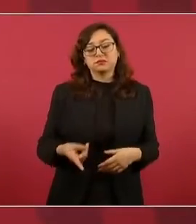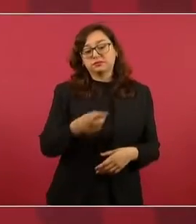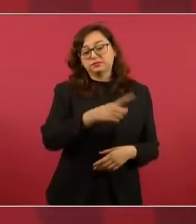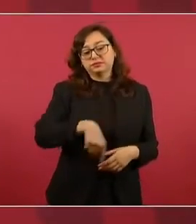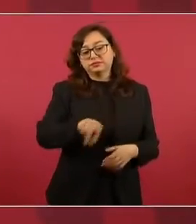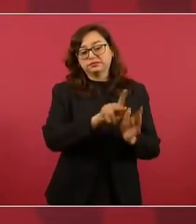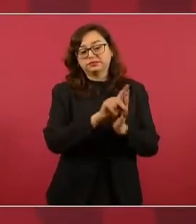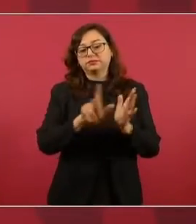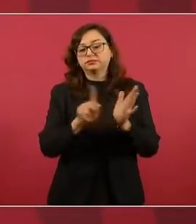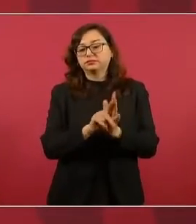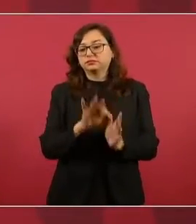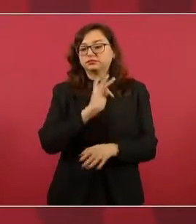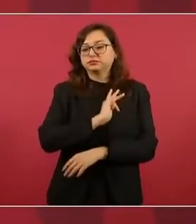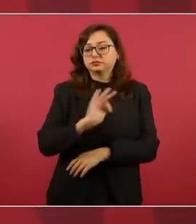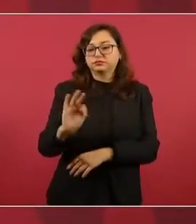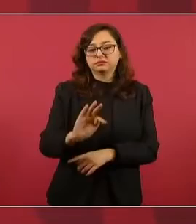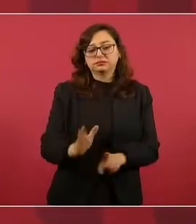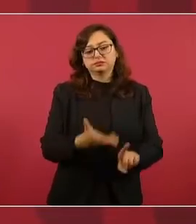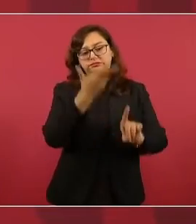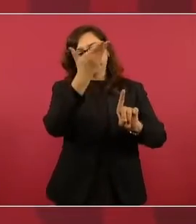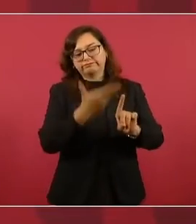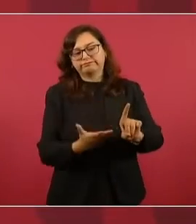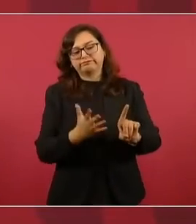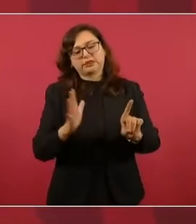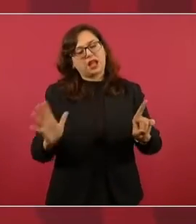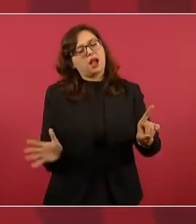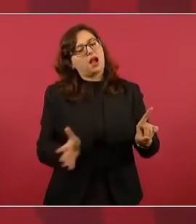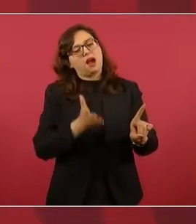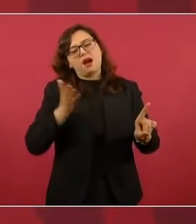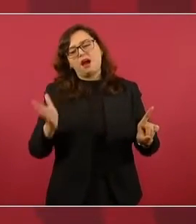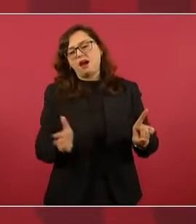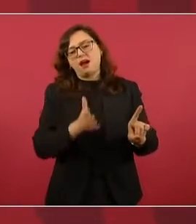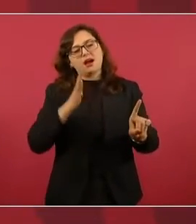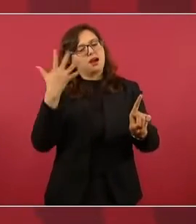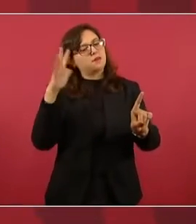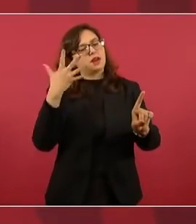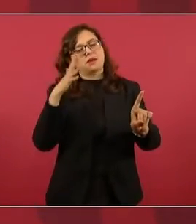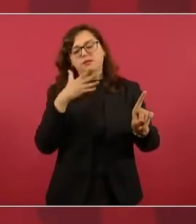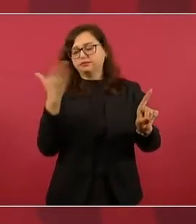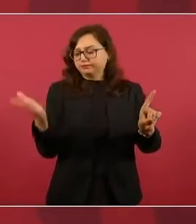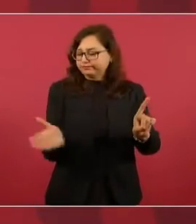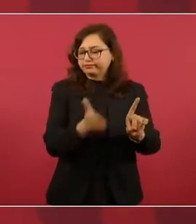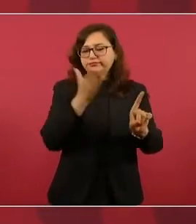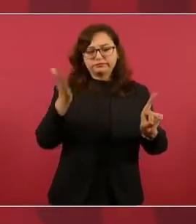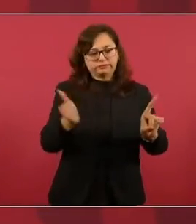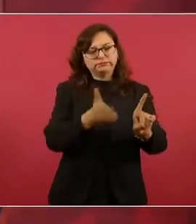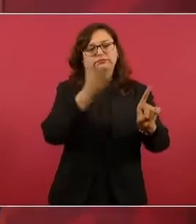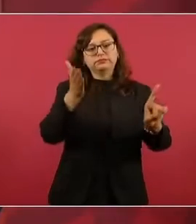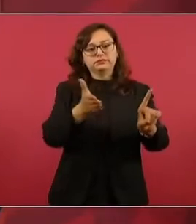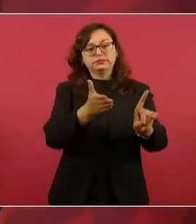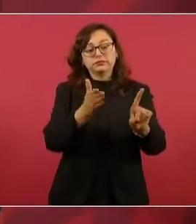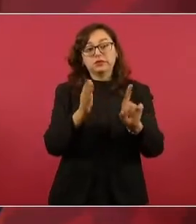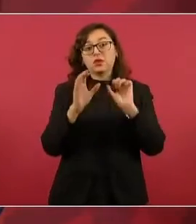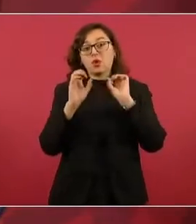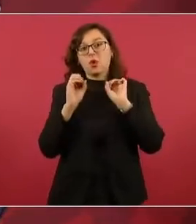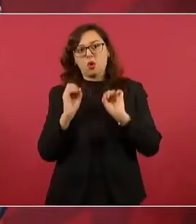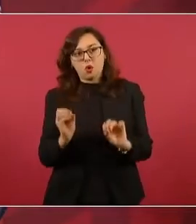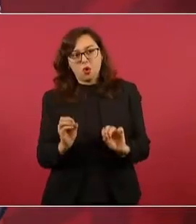y desde luego están al servicio